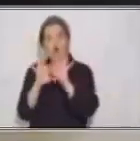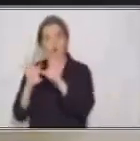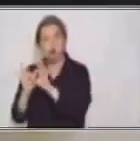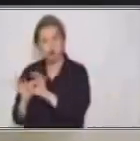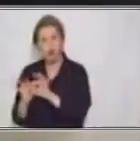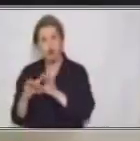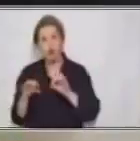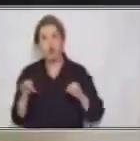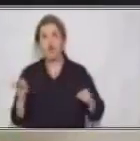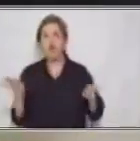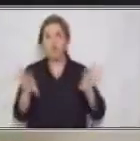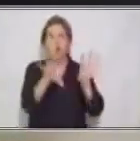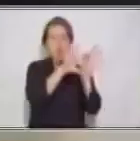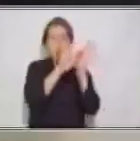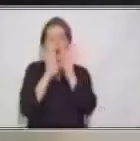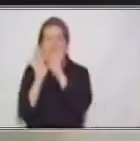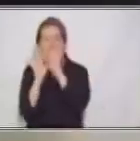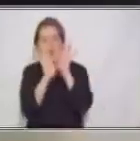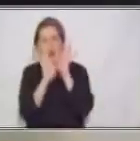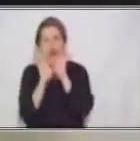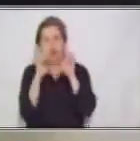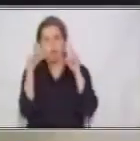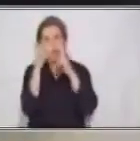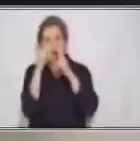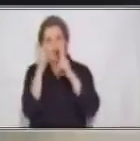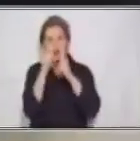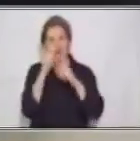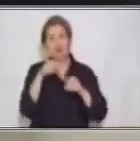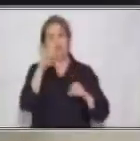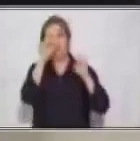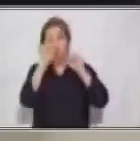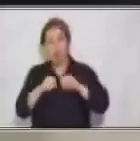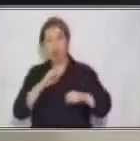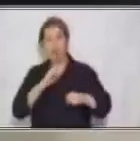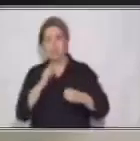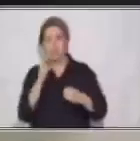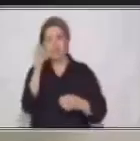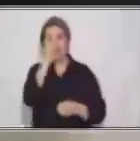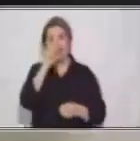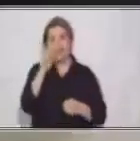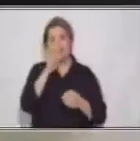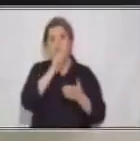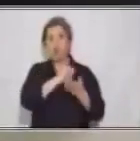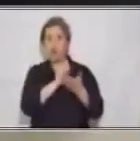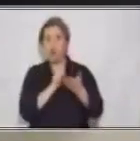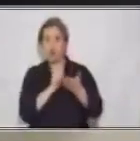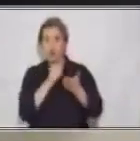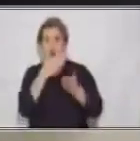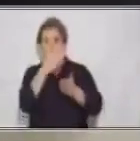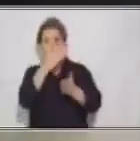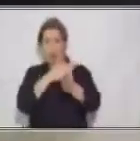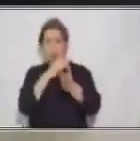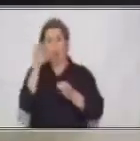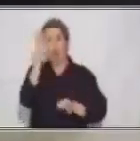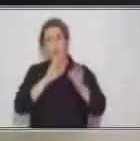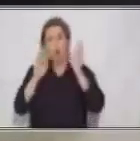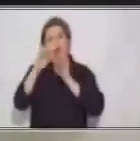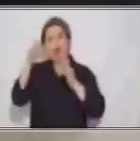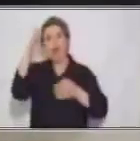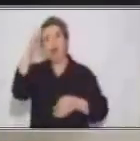encontrarlas en el sujeto y también las podemos encontrar en el predicado. Por ejemplo, si yo les digo,